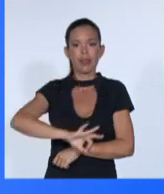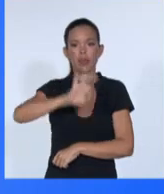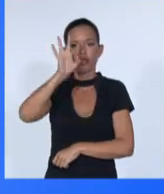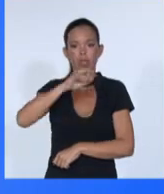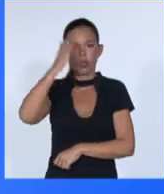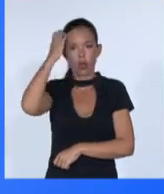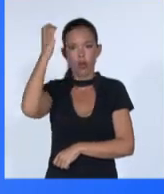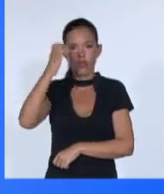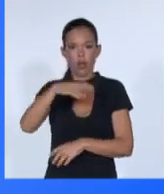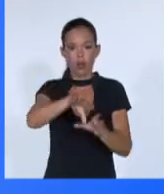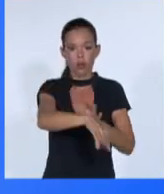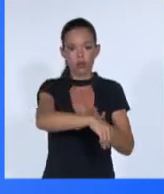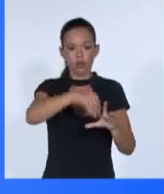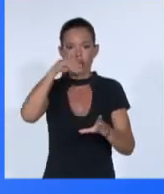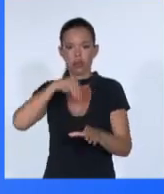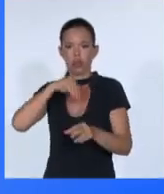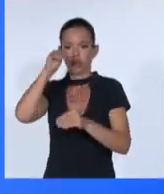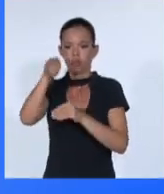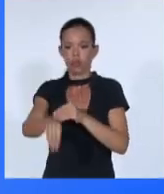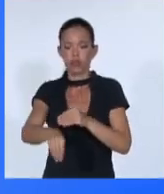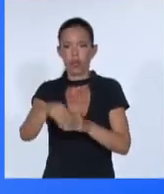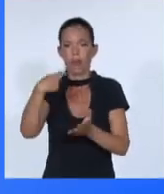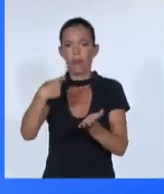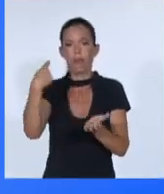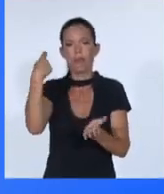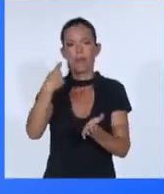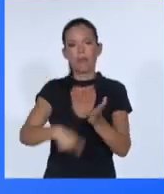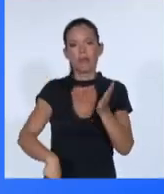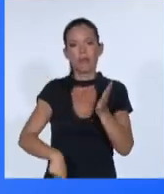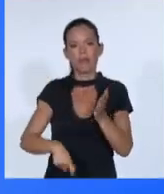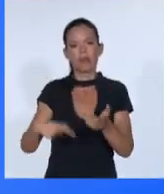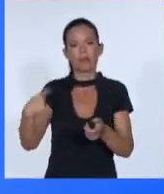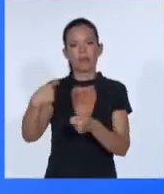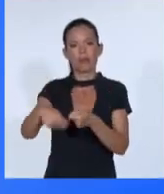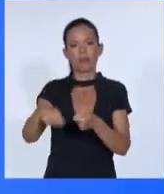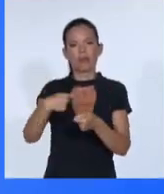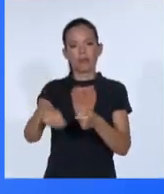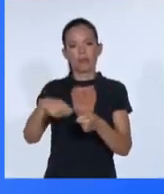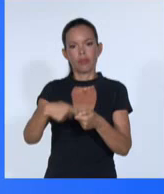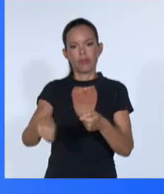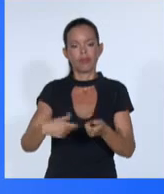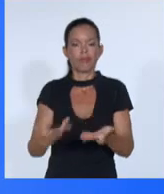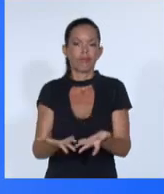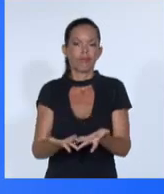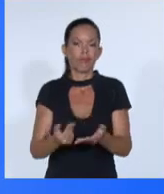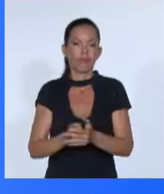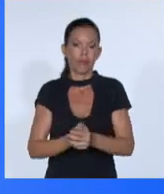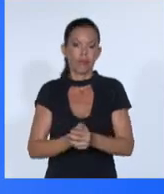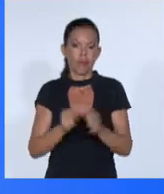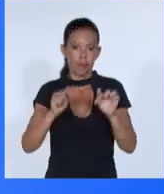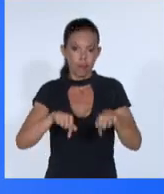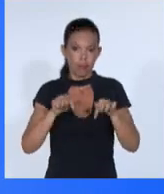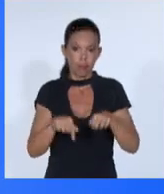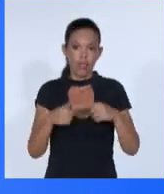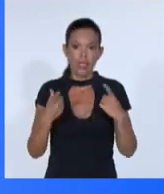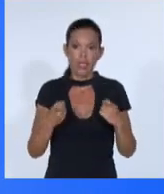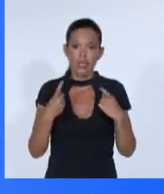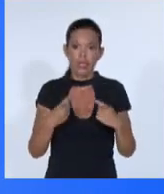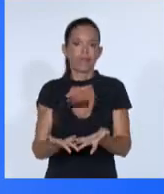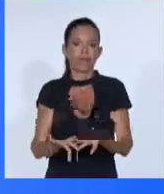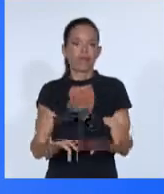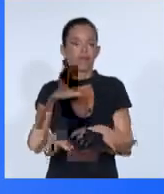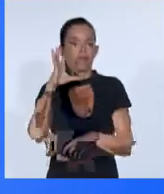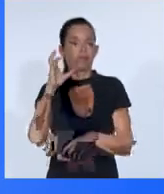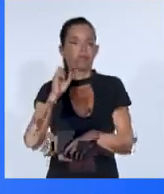solamente al servicio de la deuda. Al propio tiempo, existe una necesidad imperiosa de una pronta y considerable